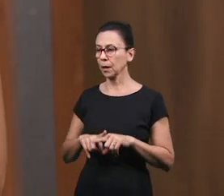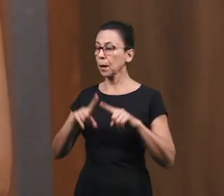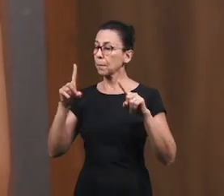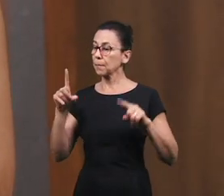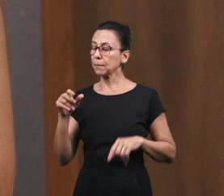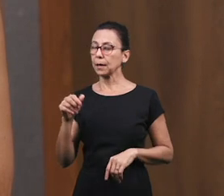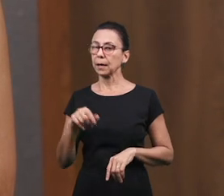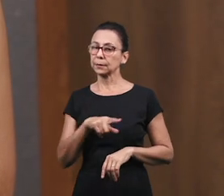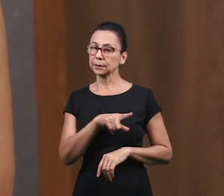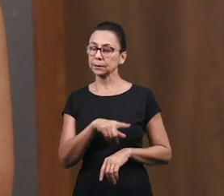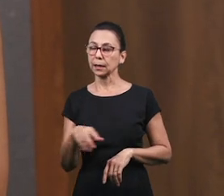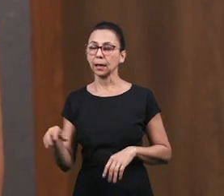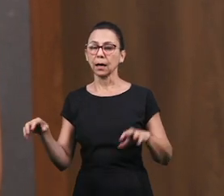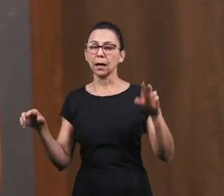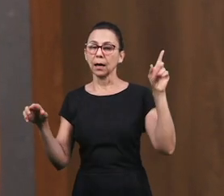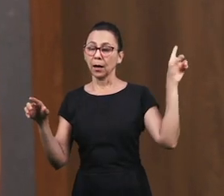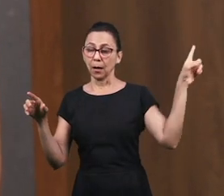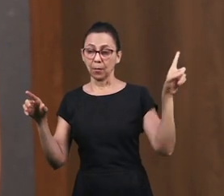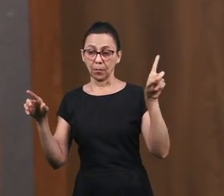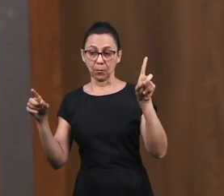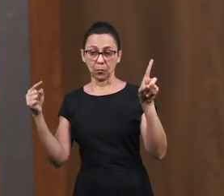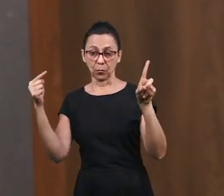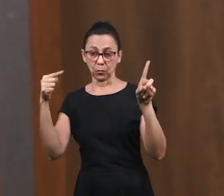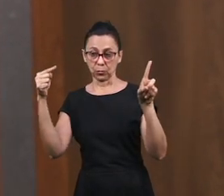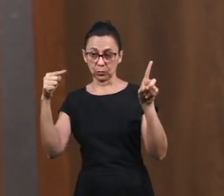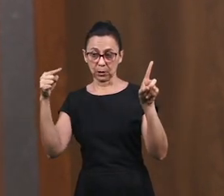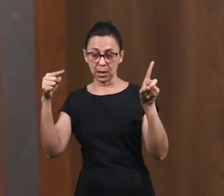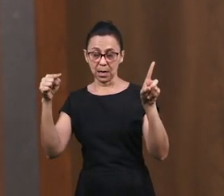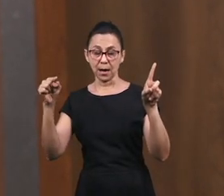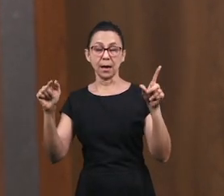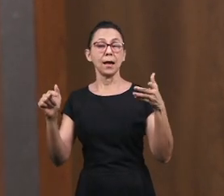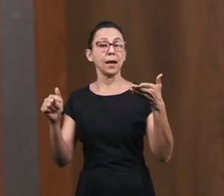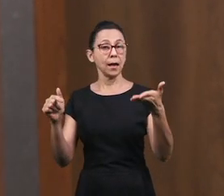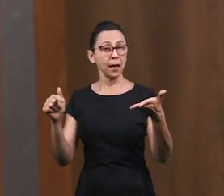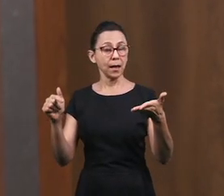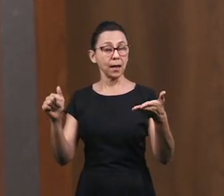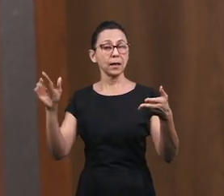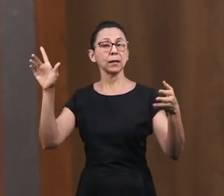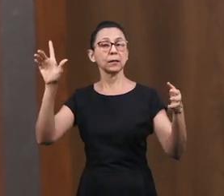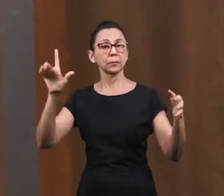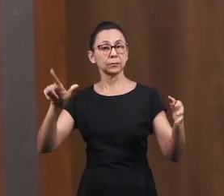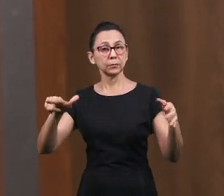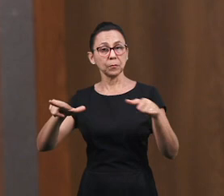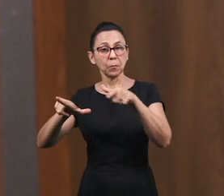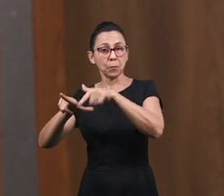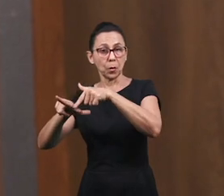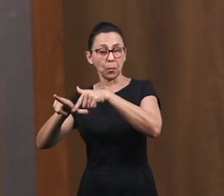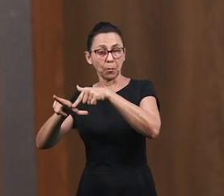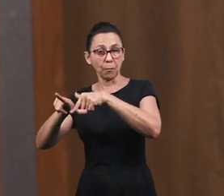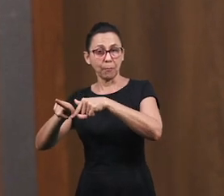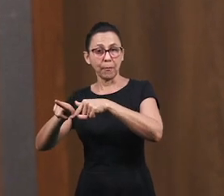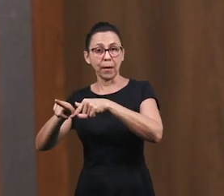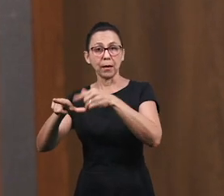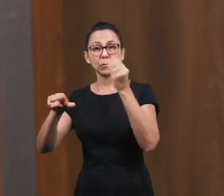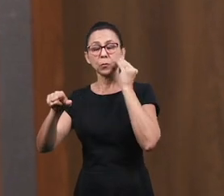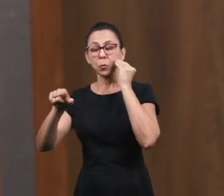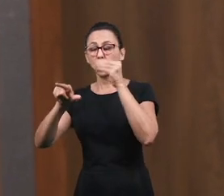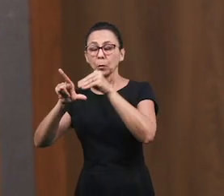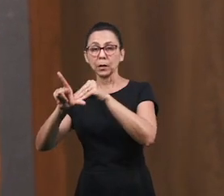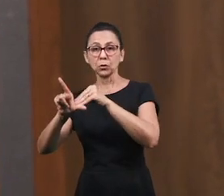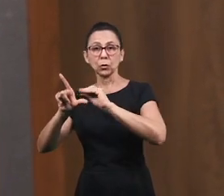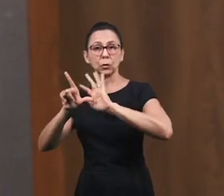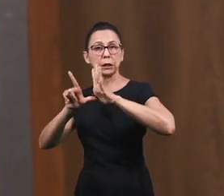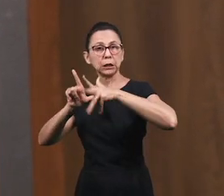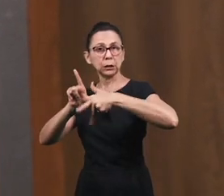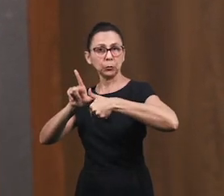explicó Para Simón Concluyendo El mucho amor Demostrado por esta mujer Prueba que sus